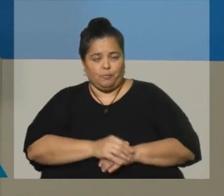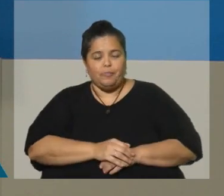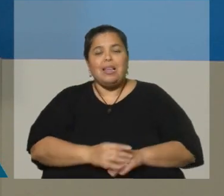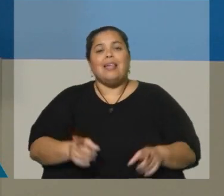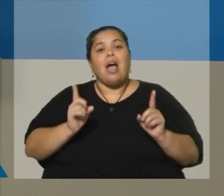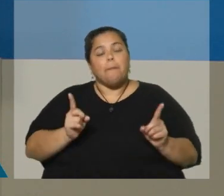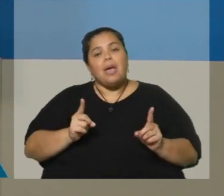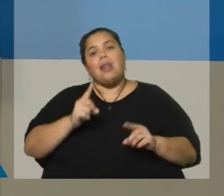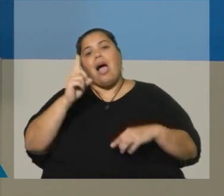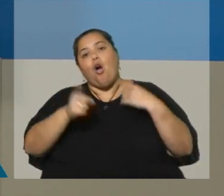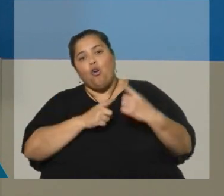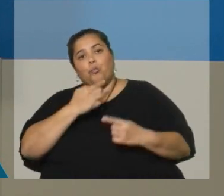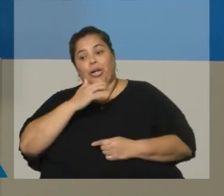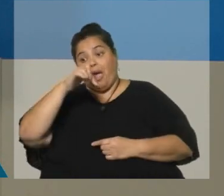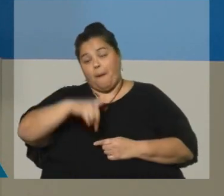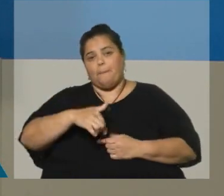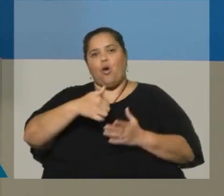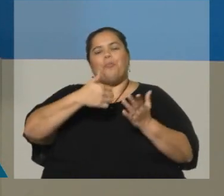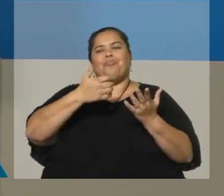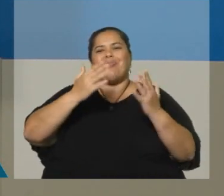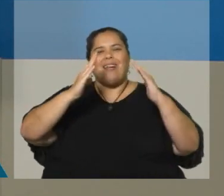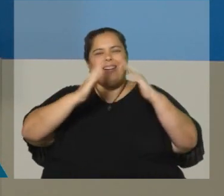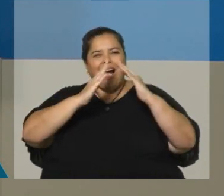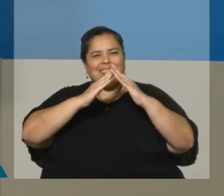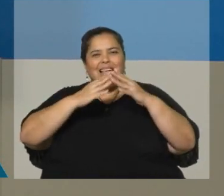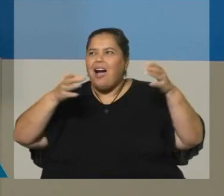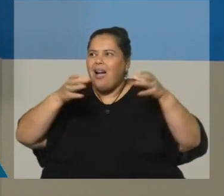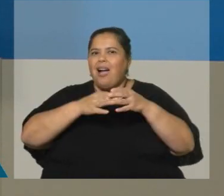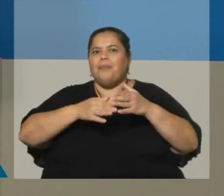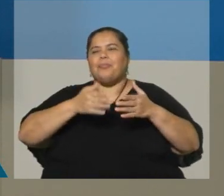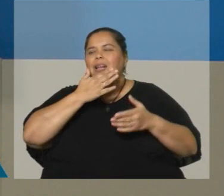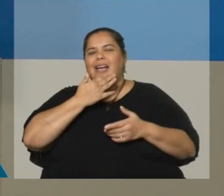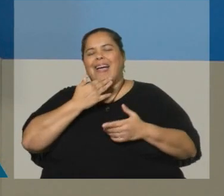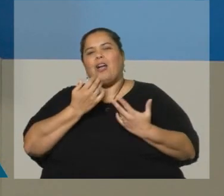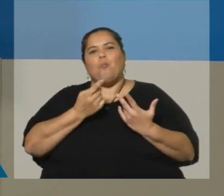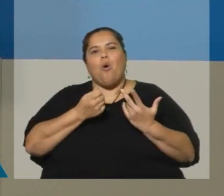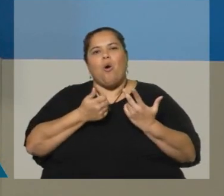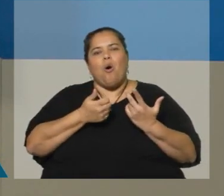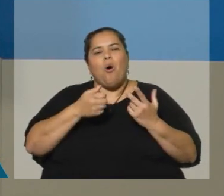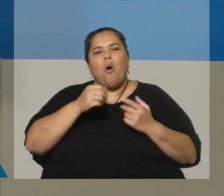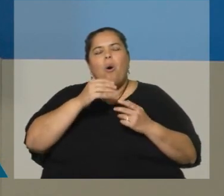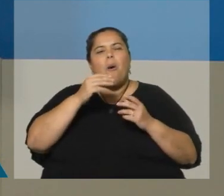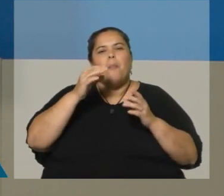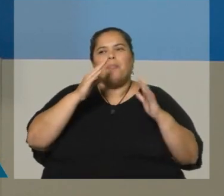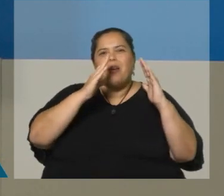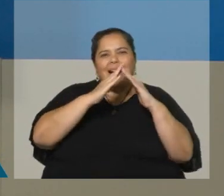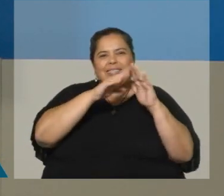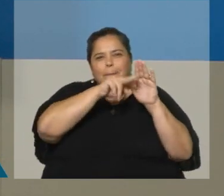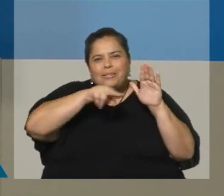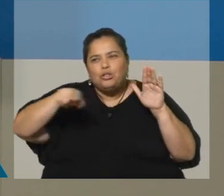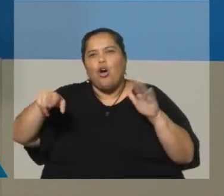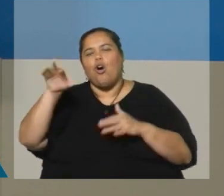viviendas colectivas, como pensiones, residenciales, las cárceles. Es decir,